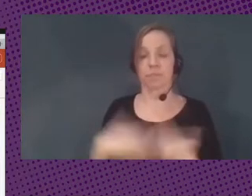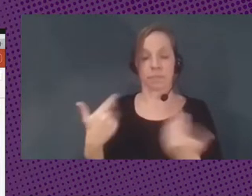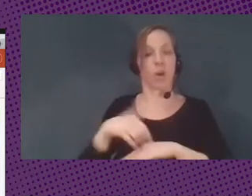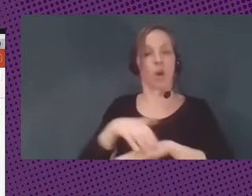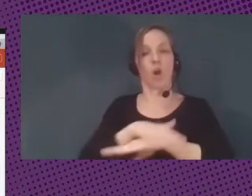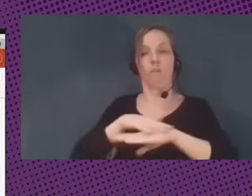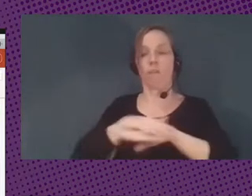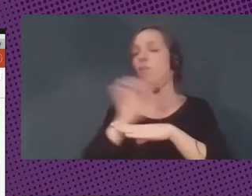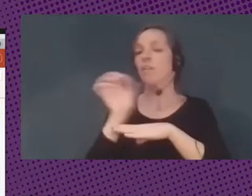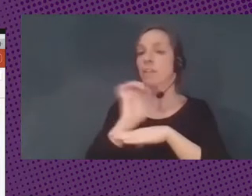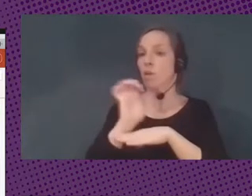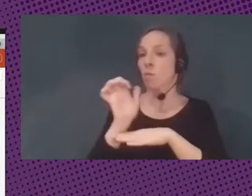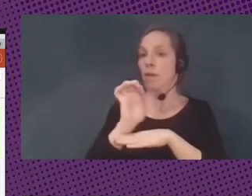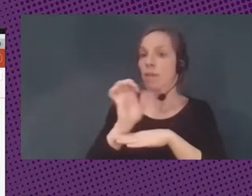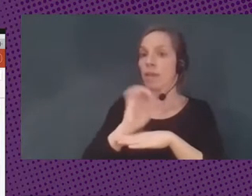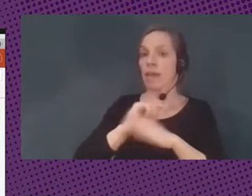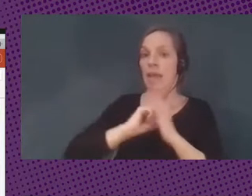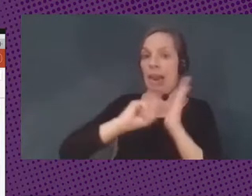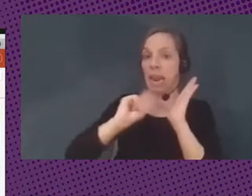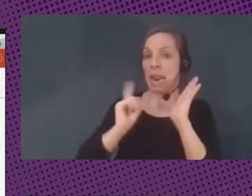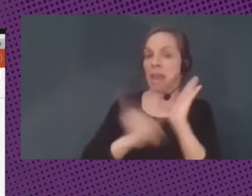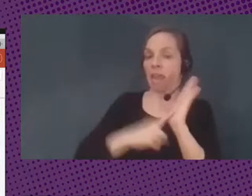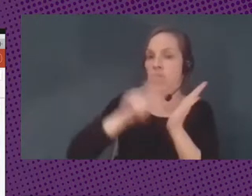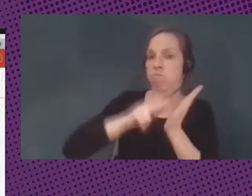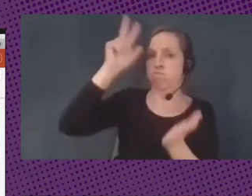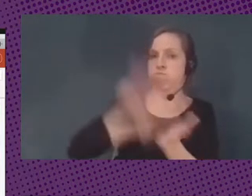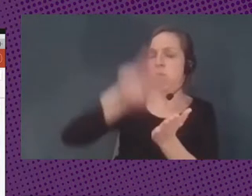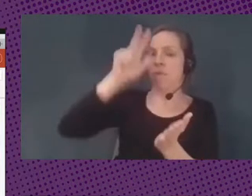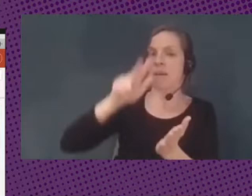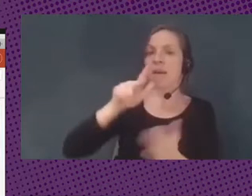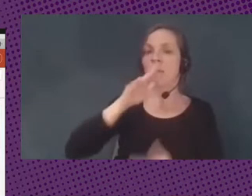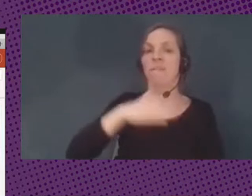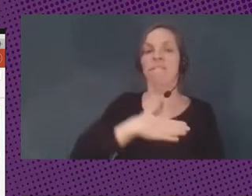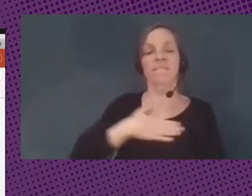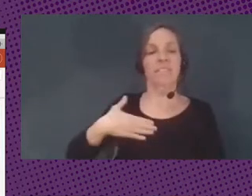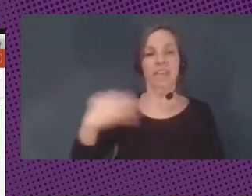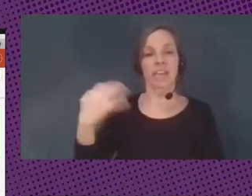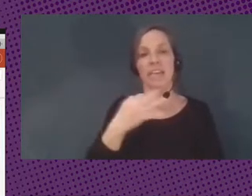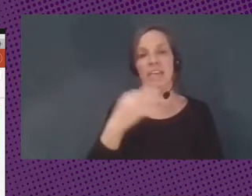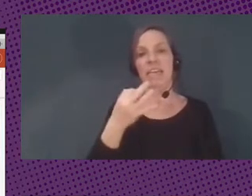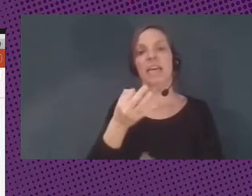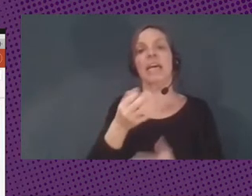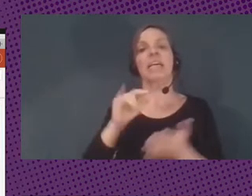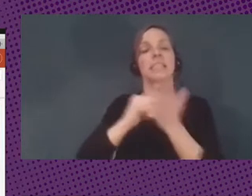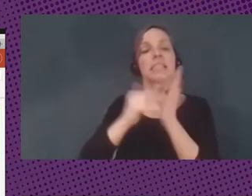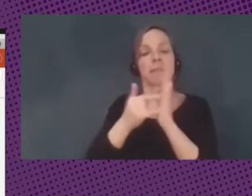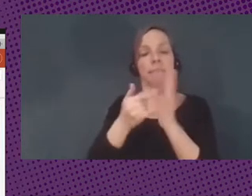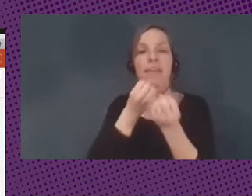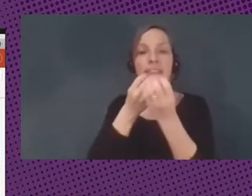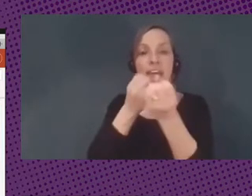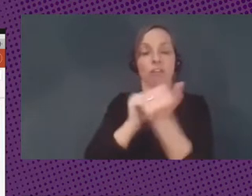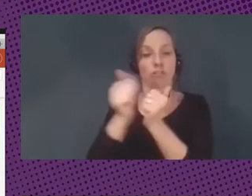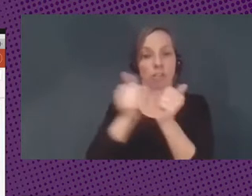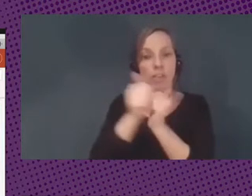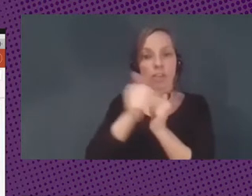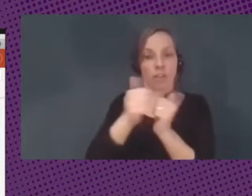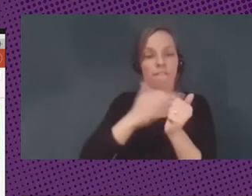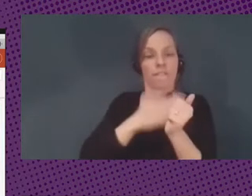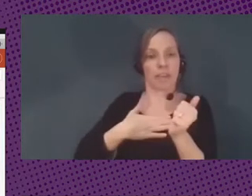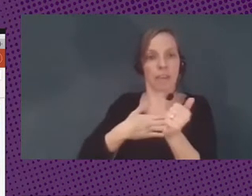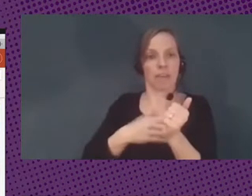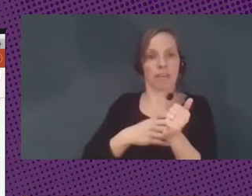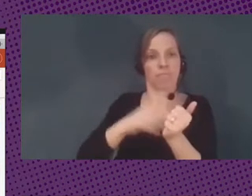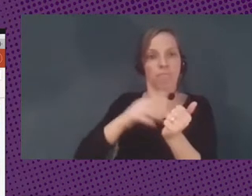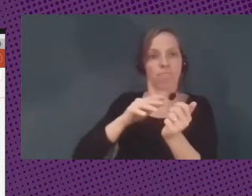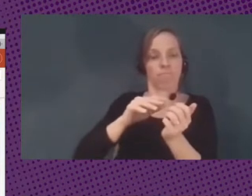ustedes quieren, nacionalizar el sistema de registros de datos crediticios que antes estaba en una